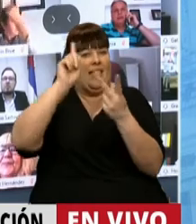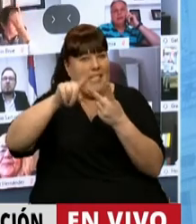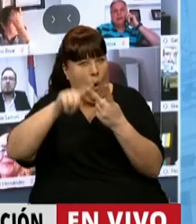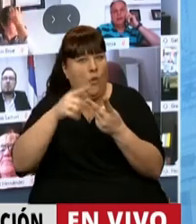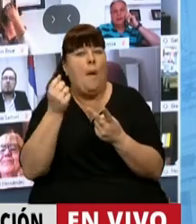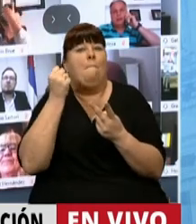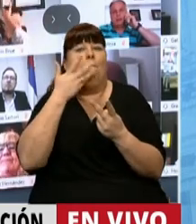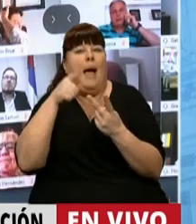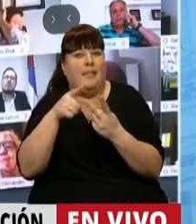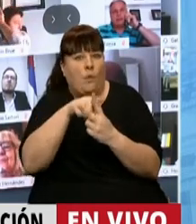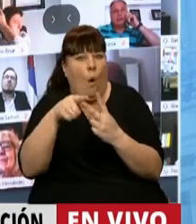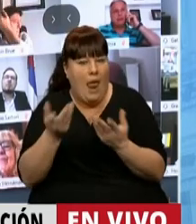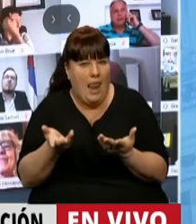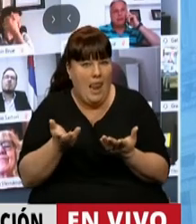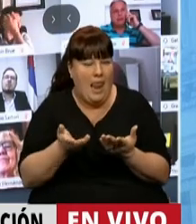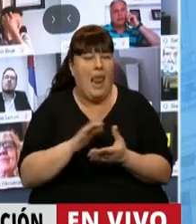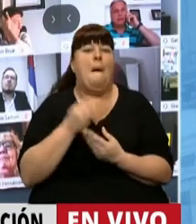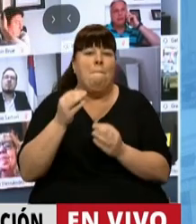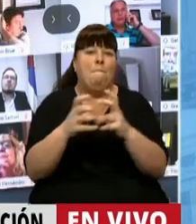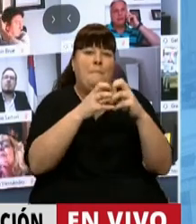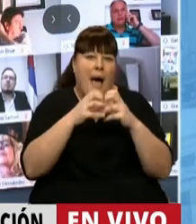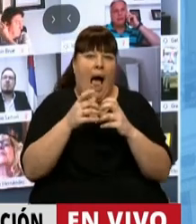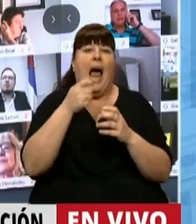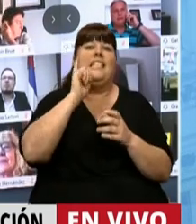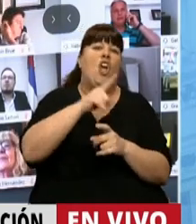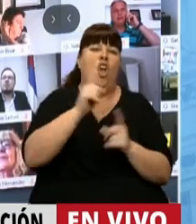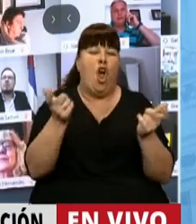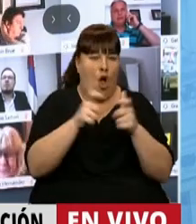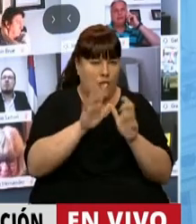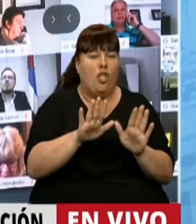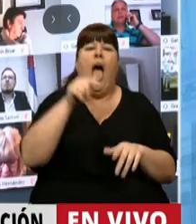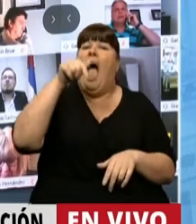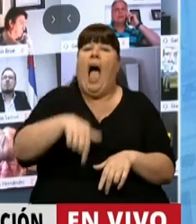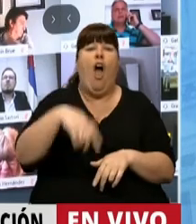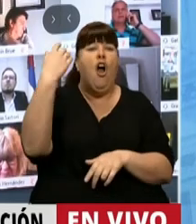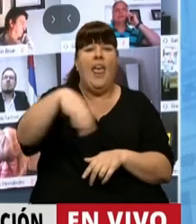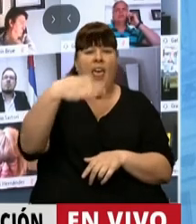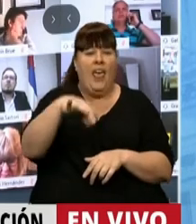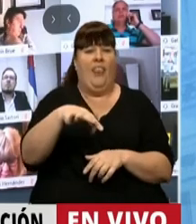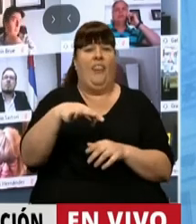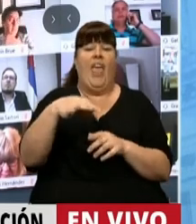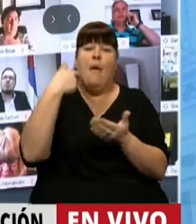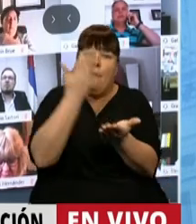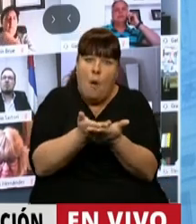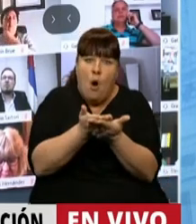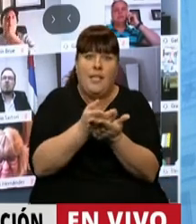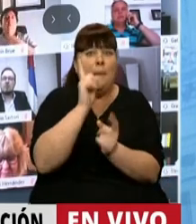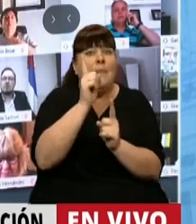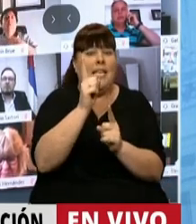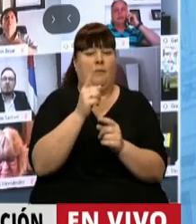solicitud de preferencia para ser tratado con o sin despacho. Ahora lo que tiene que hacer es poner en tratamiento